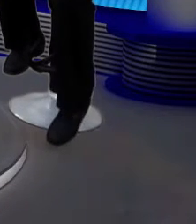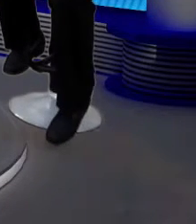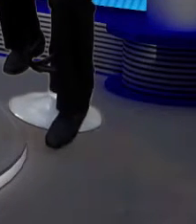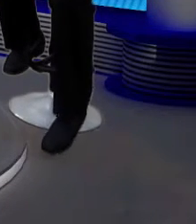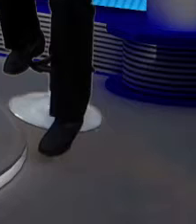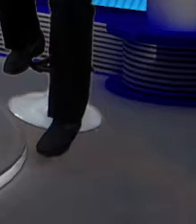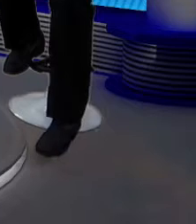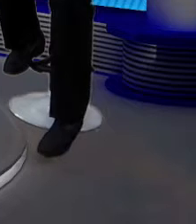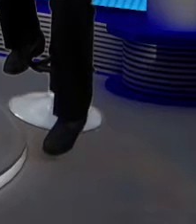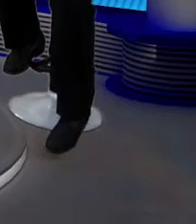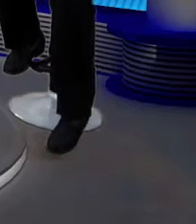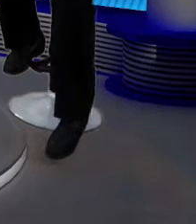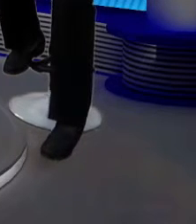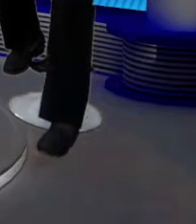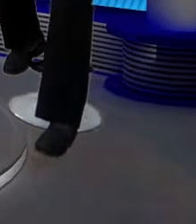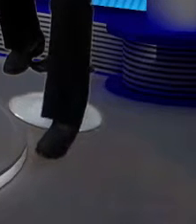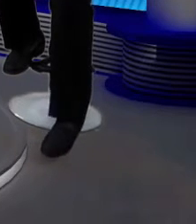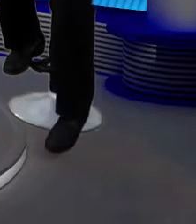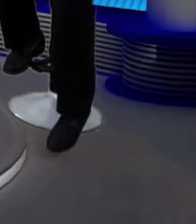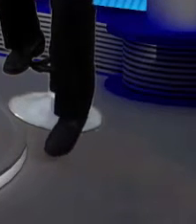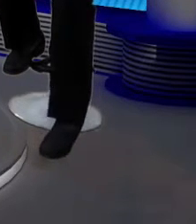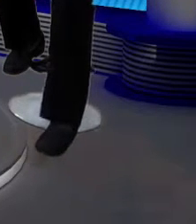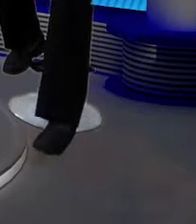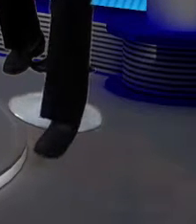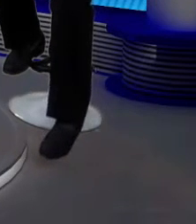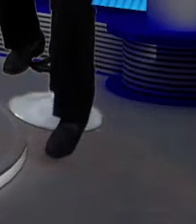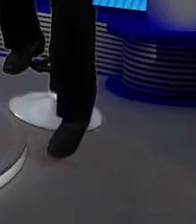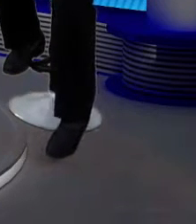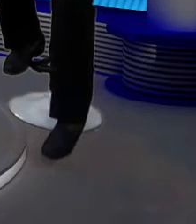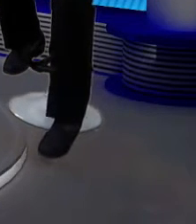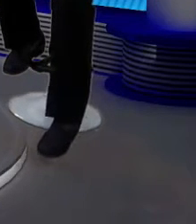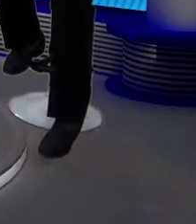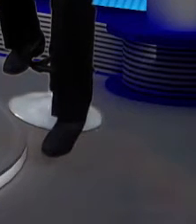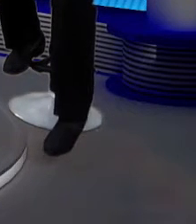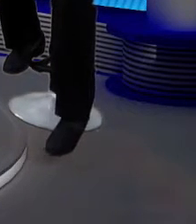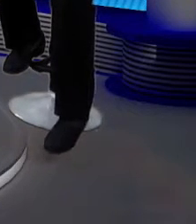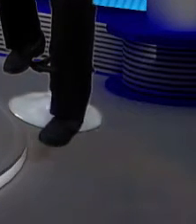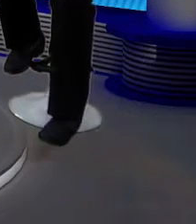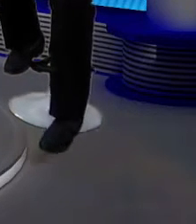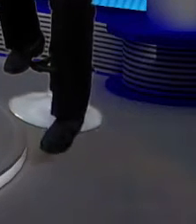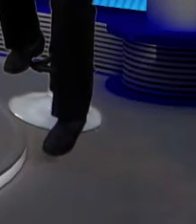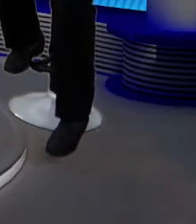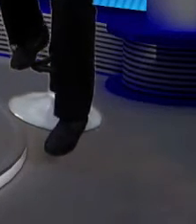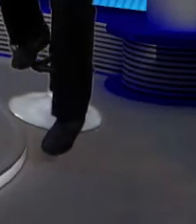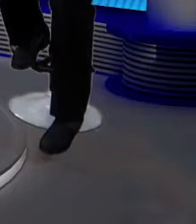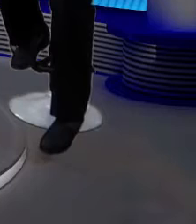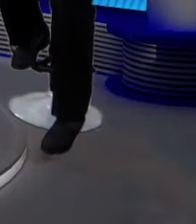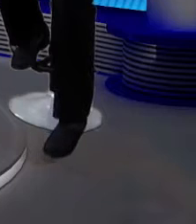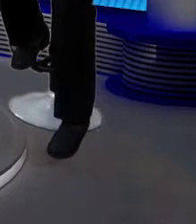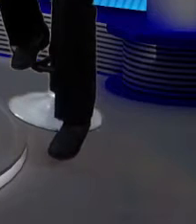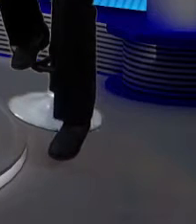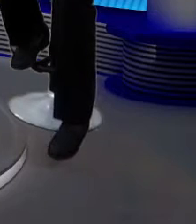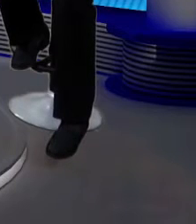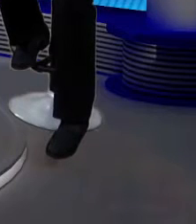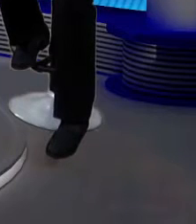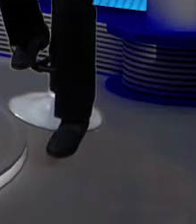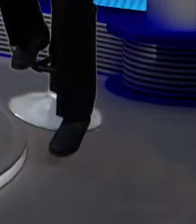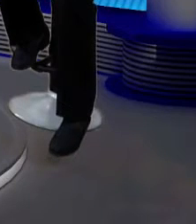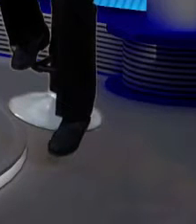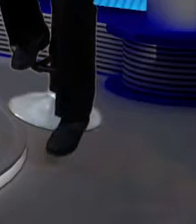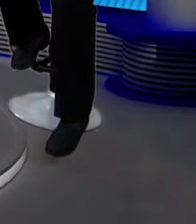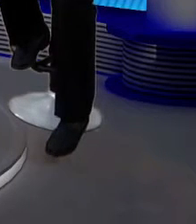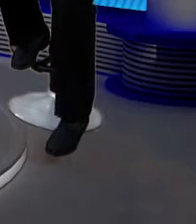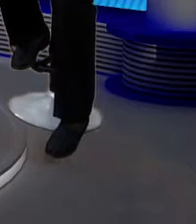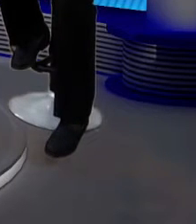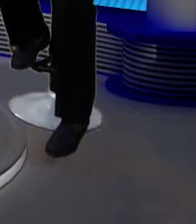Y tenemos hoy un tema muy especial como es el aprendizaje y el juego en el aula. Sabemos que cada